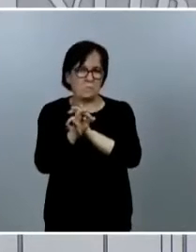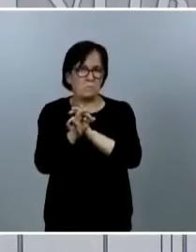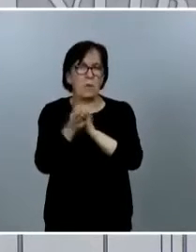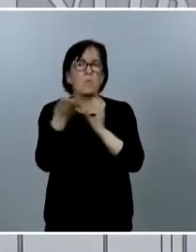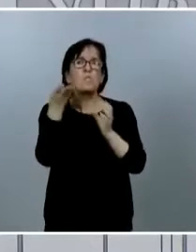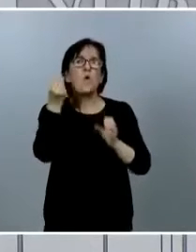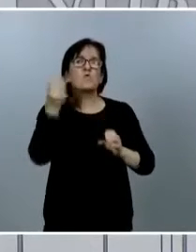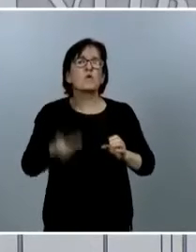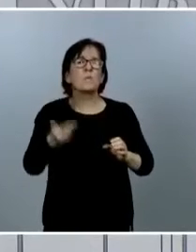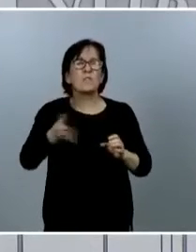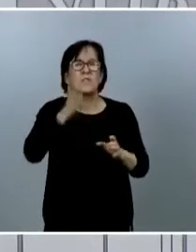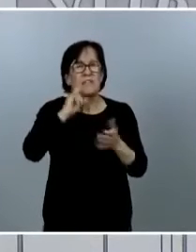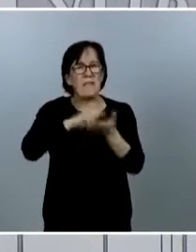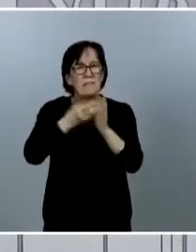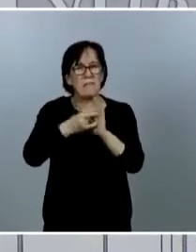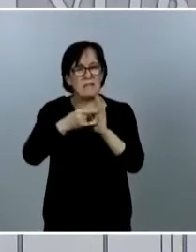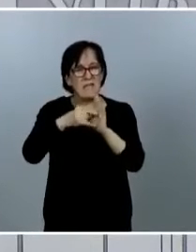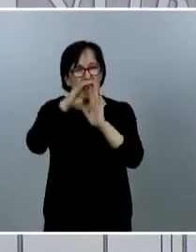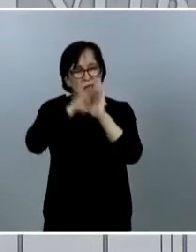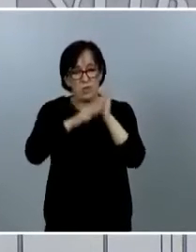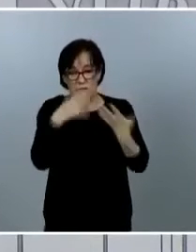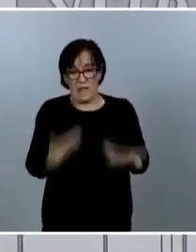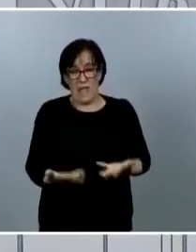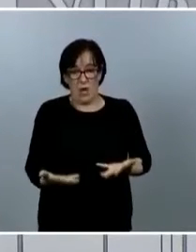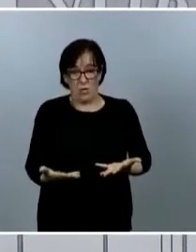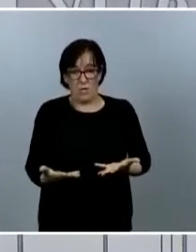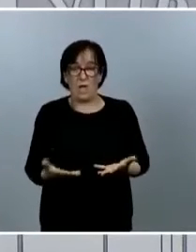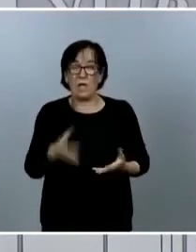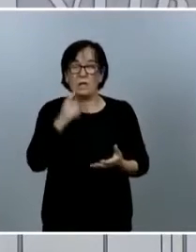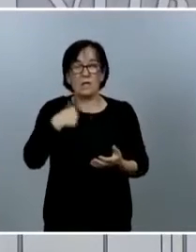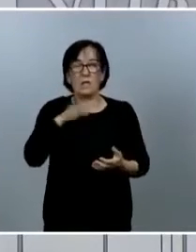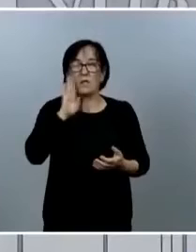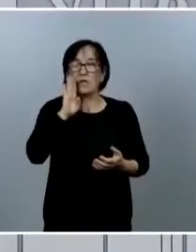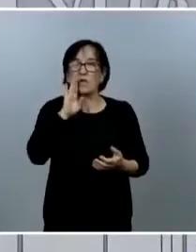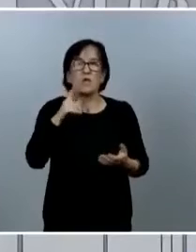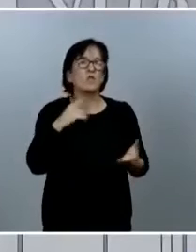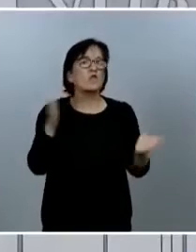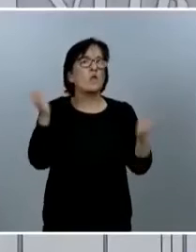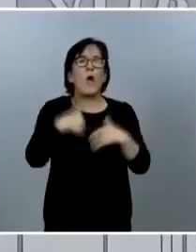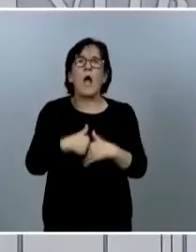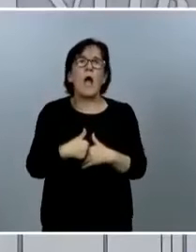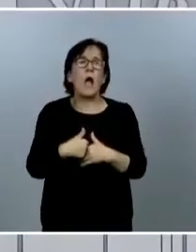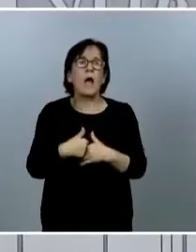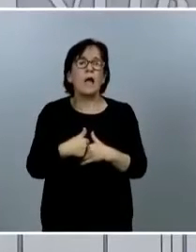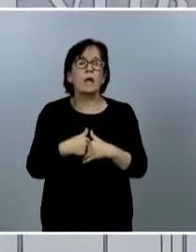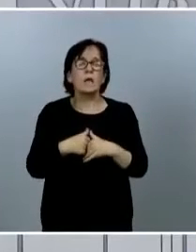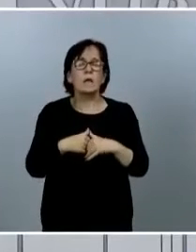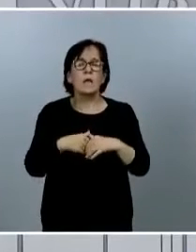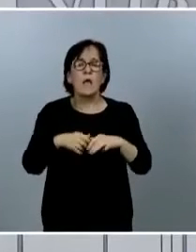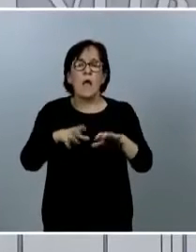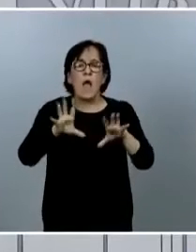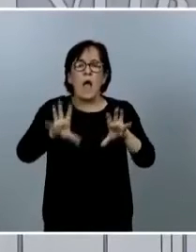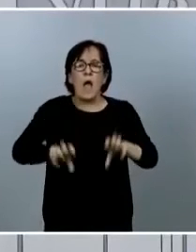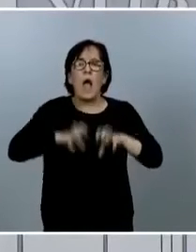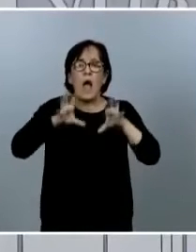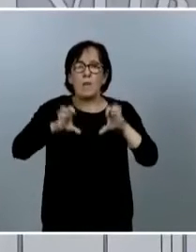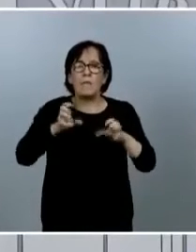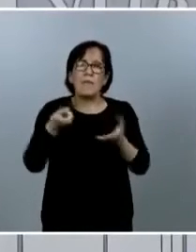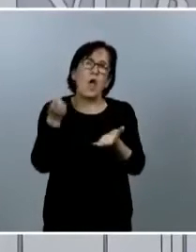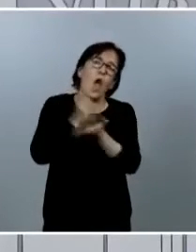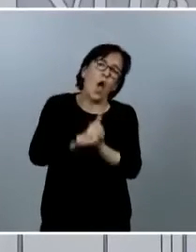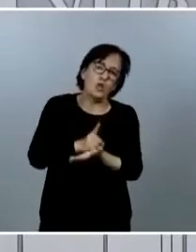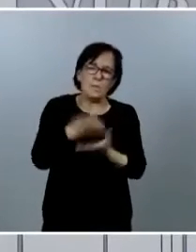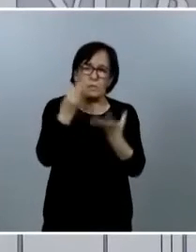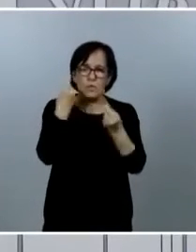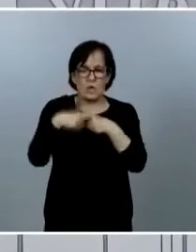planteaba en la orden vigente actual con lo cual yo creo que no hay que reaprender muchas cosas sino simplemente seguir